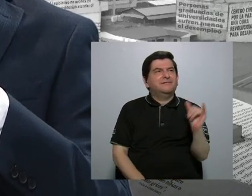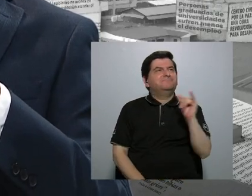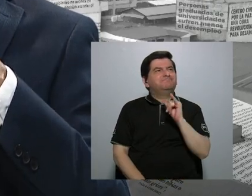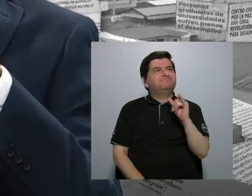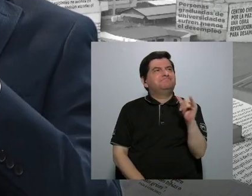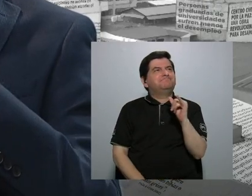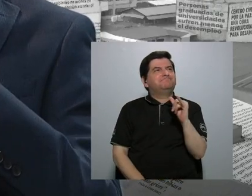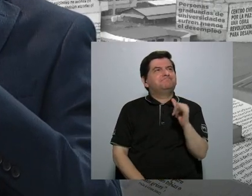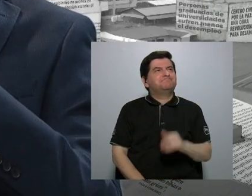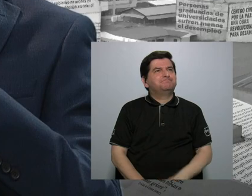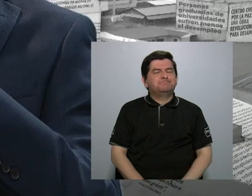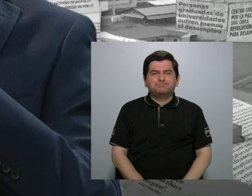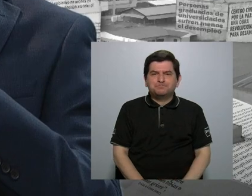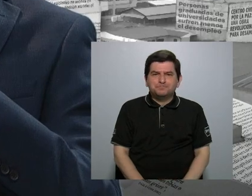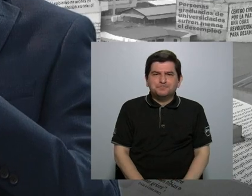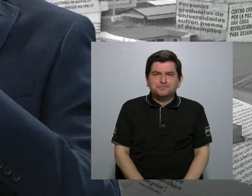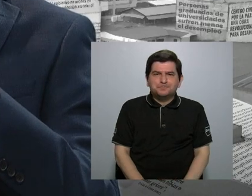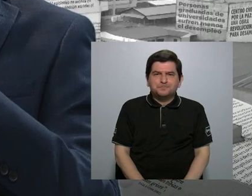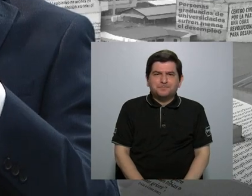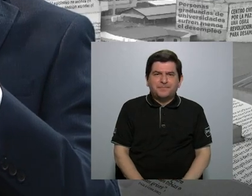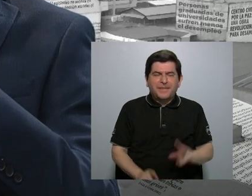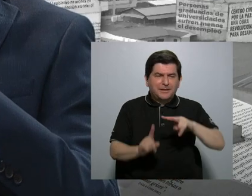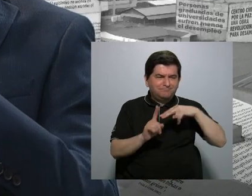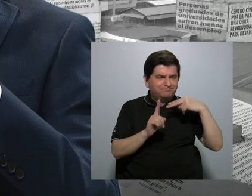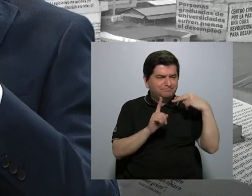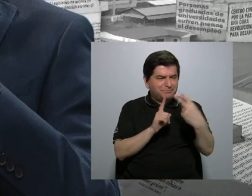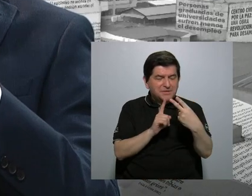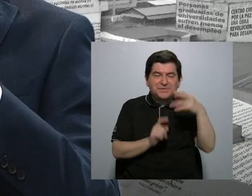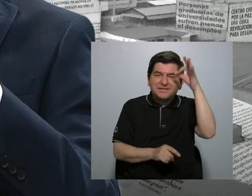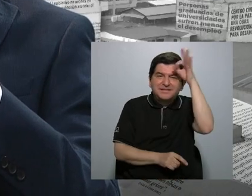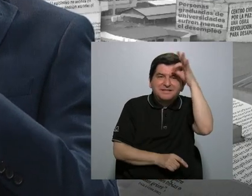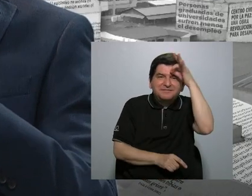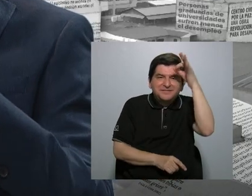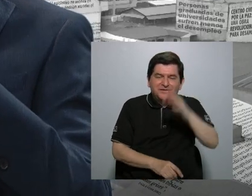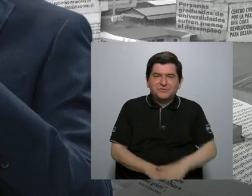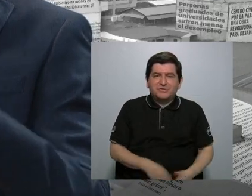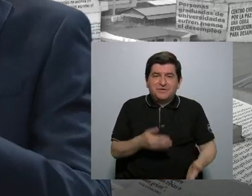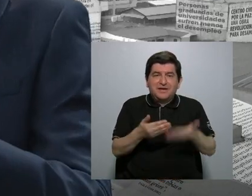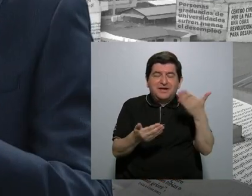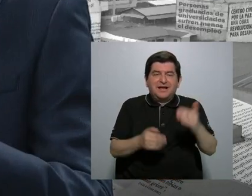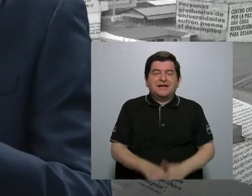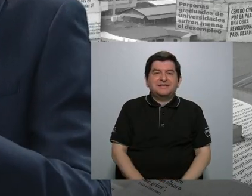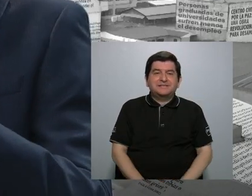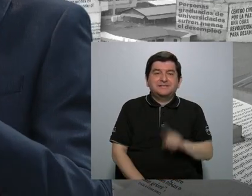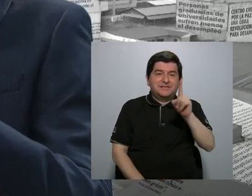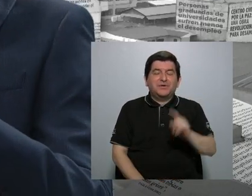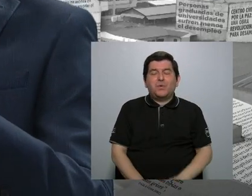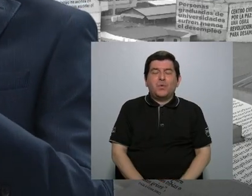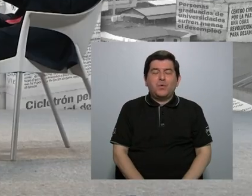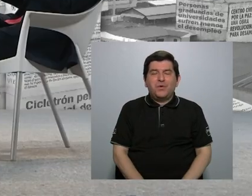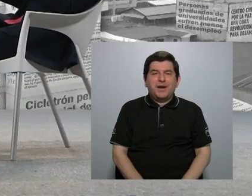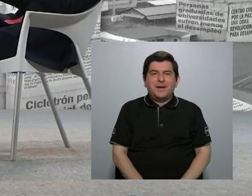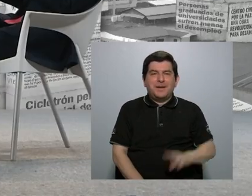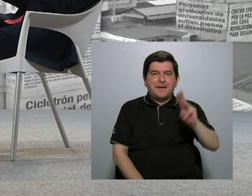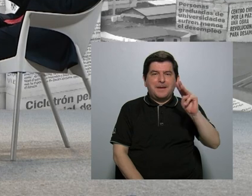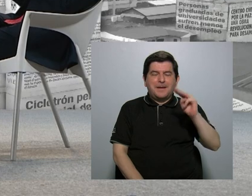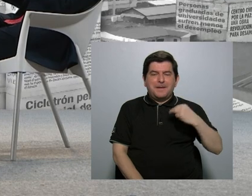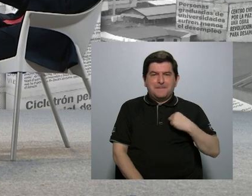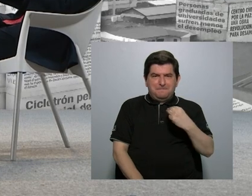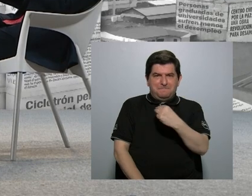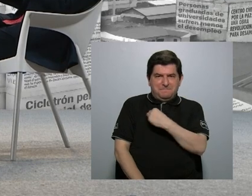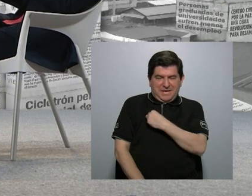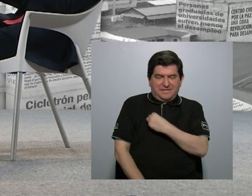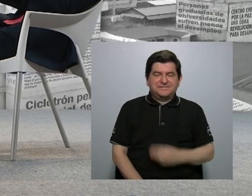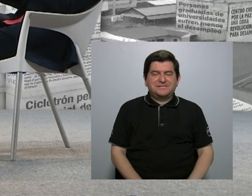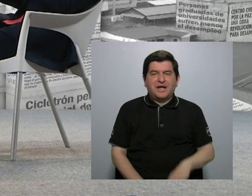un punto de vista filosófico, casi un ministerio, por decirlo de esa manera, es un